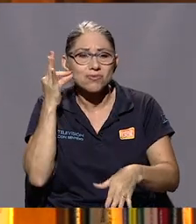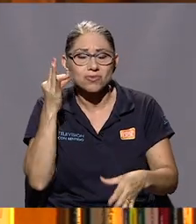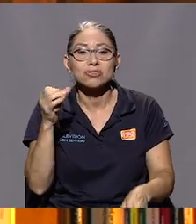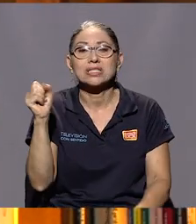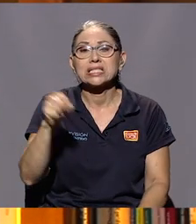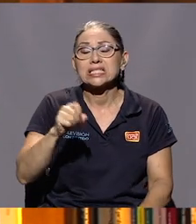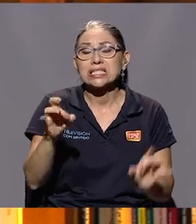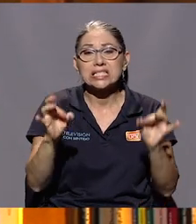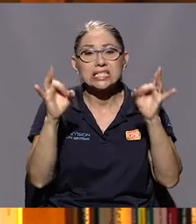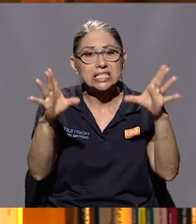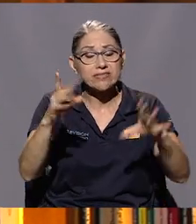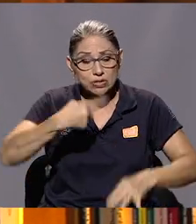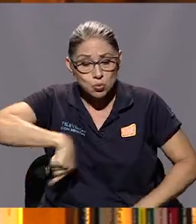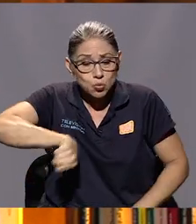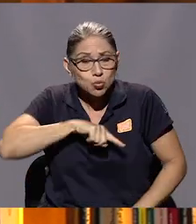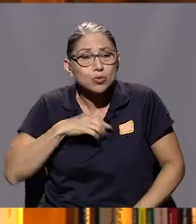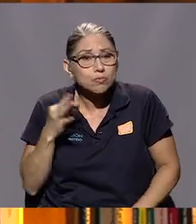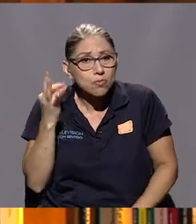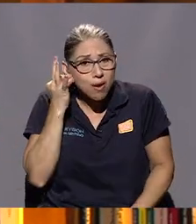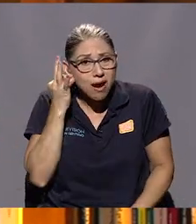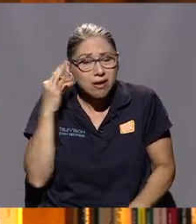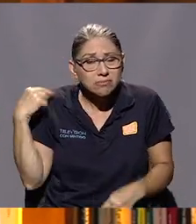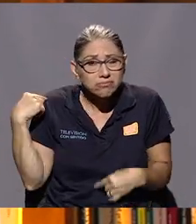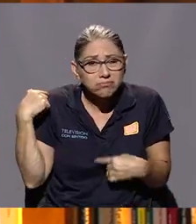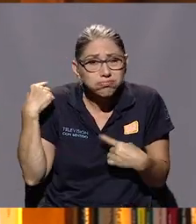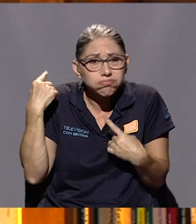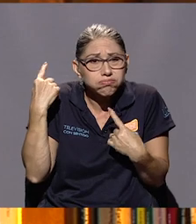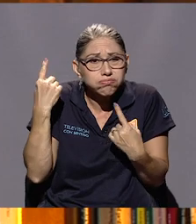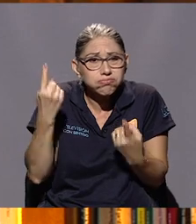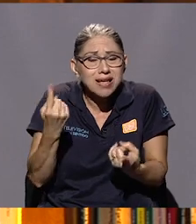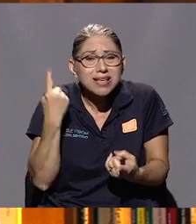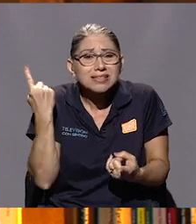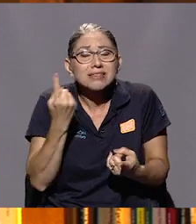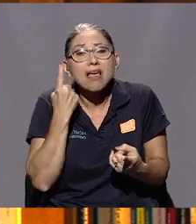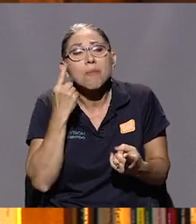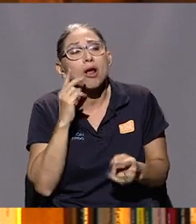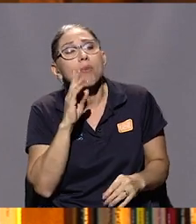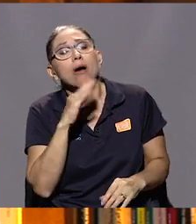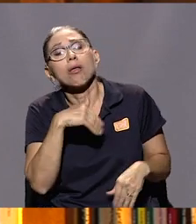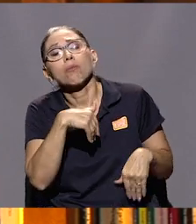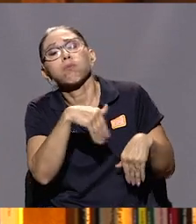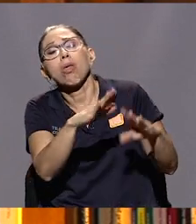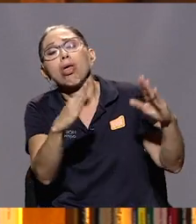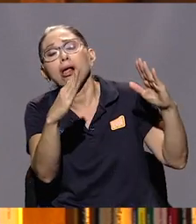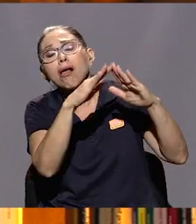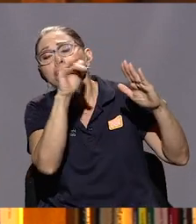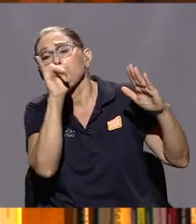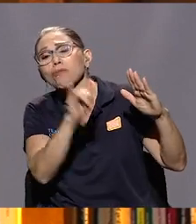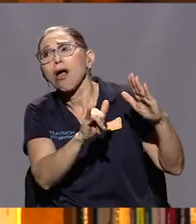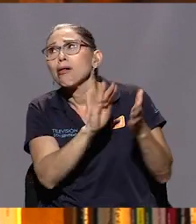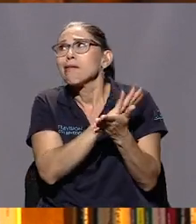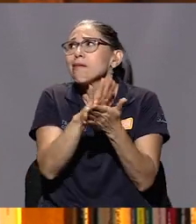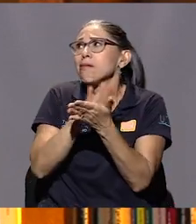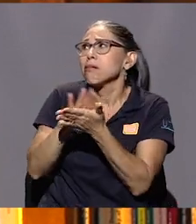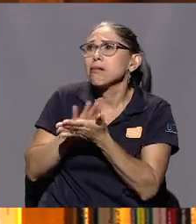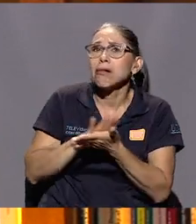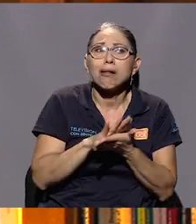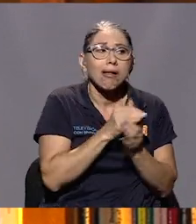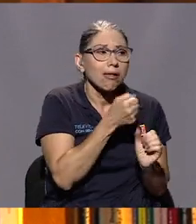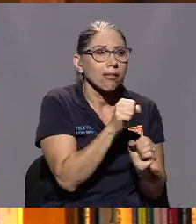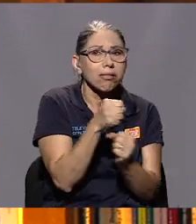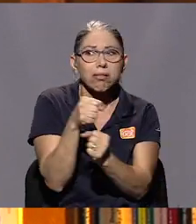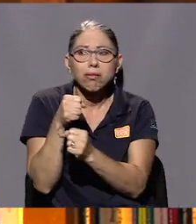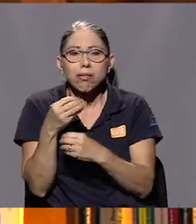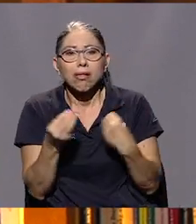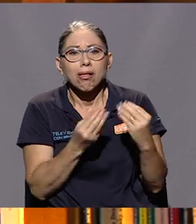terrible, hemos estado condenadas al rincón doméstico, ¿verdad? en donde además tenemos